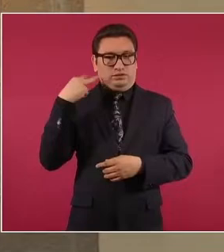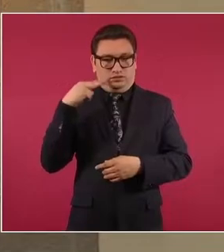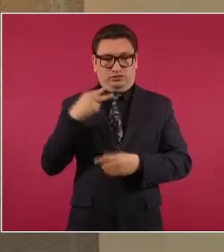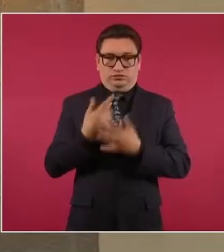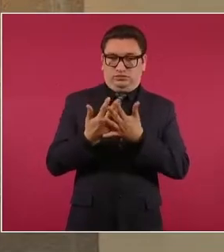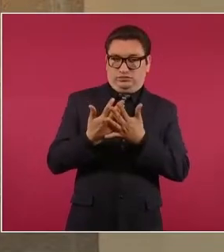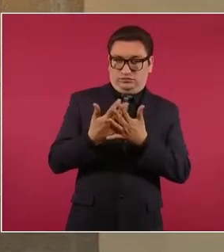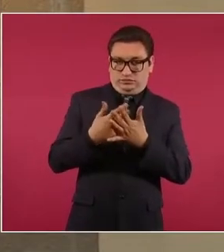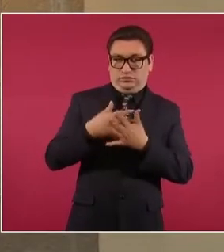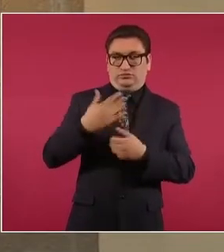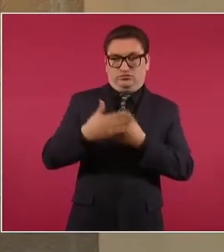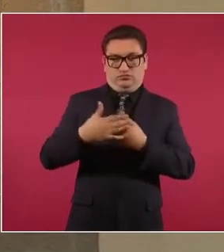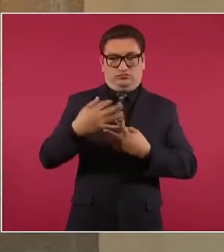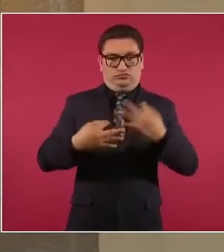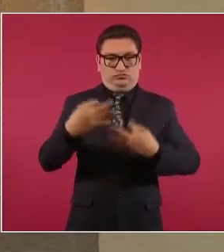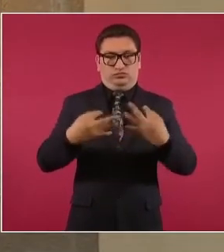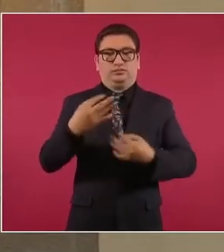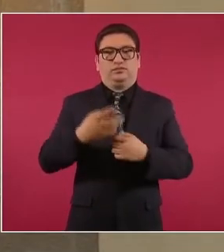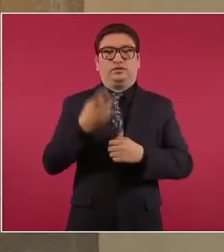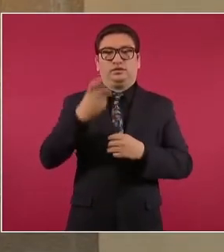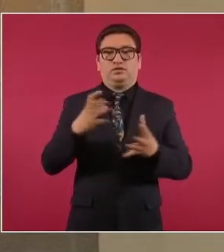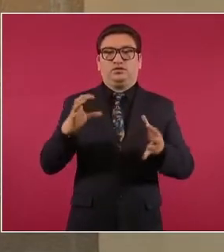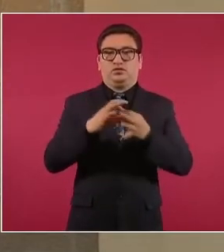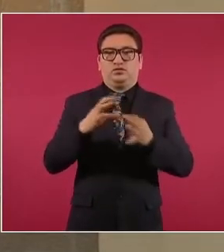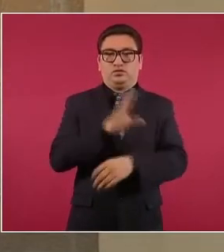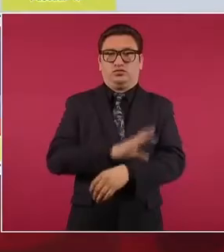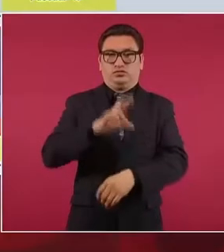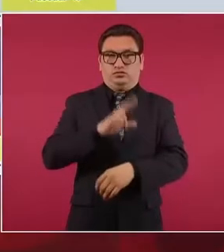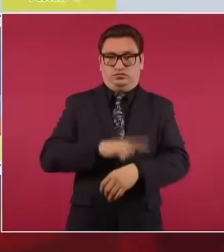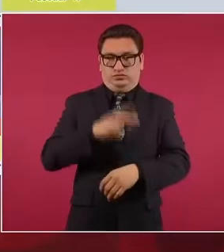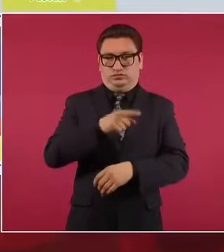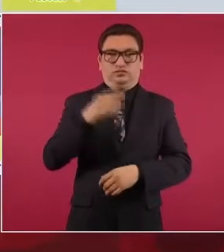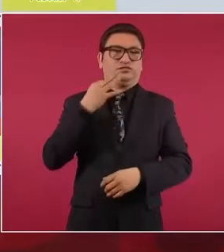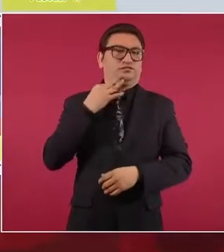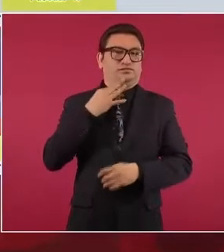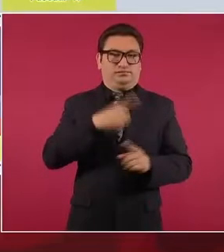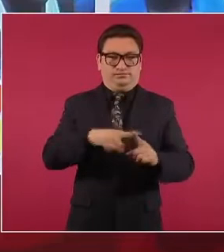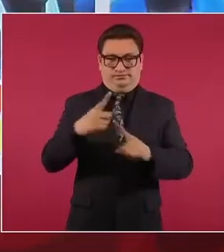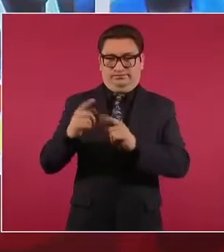Está pendiente su vinculación. Fue una operación coordinada entre todas estas fiscalías.